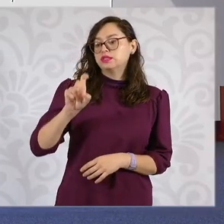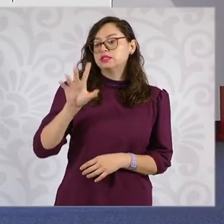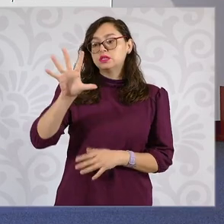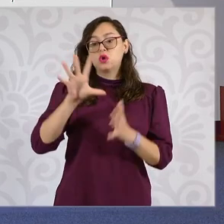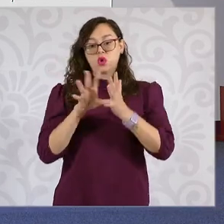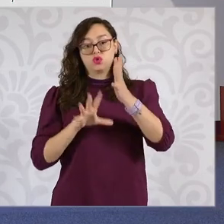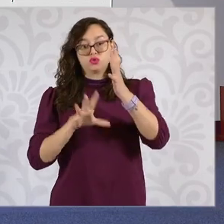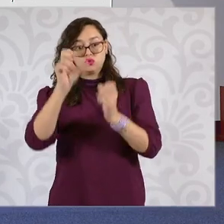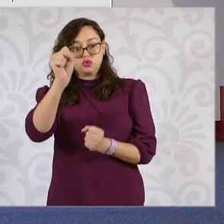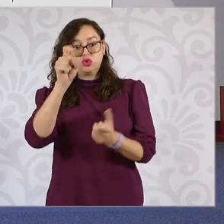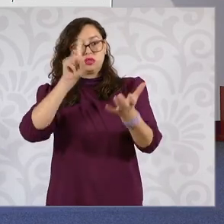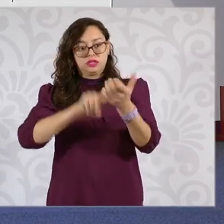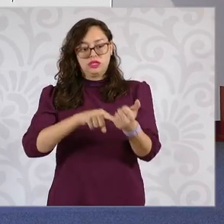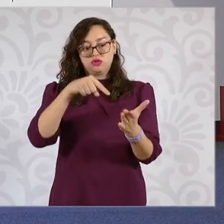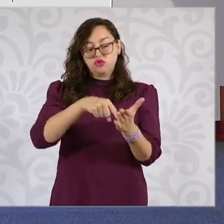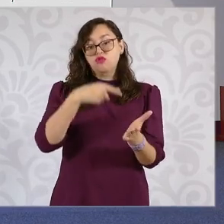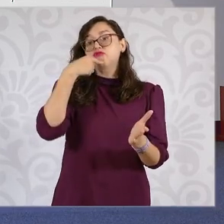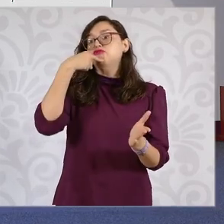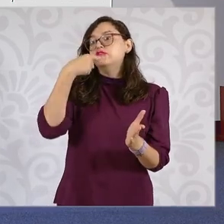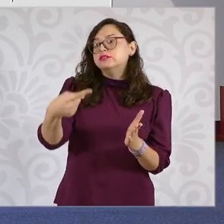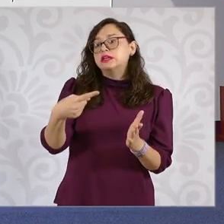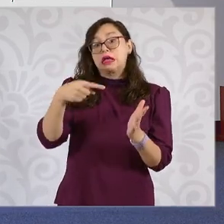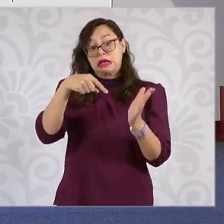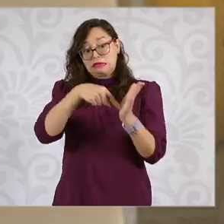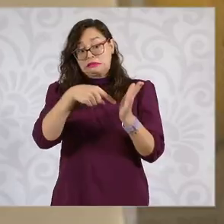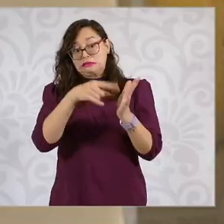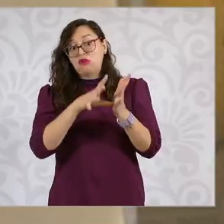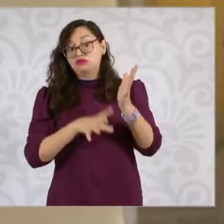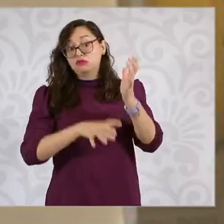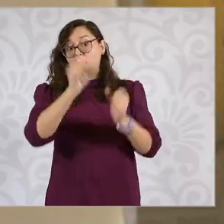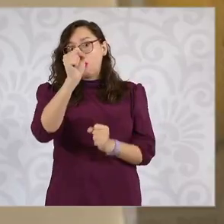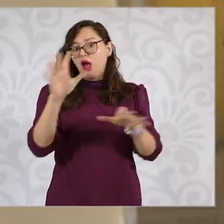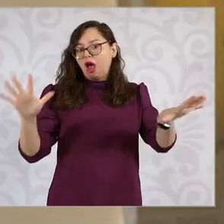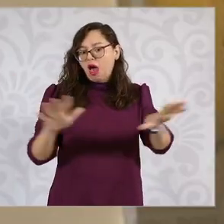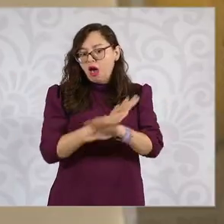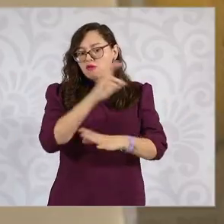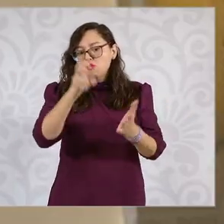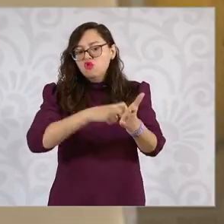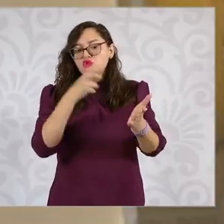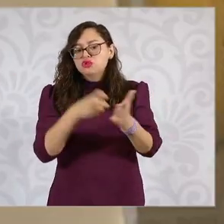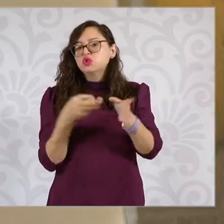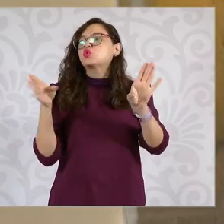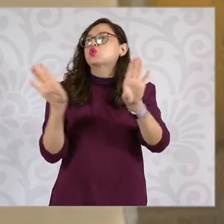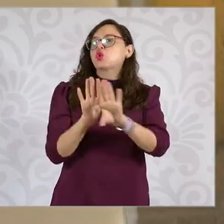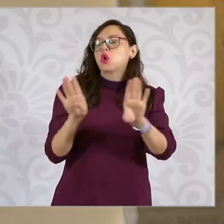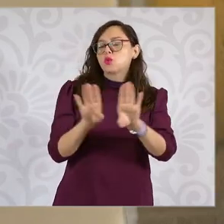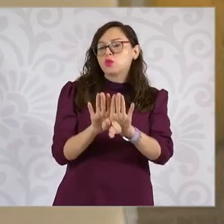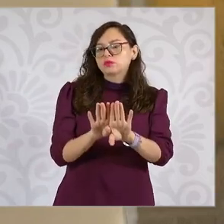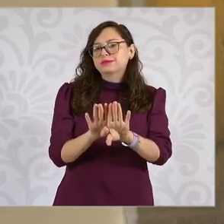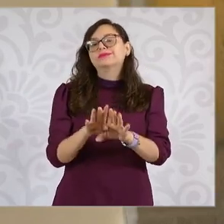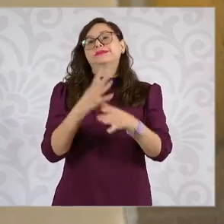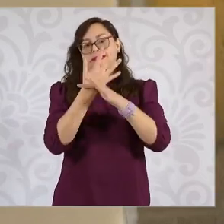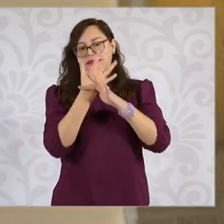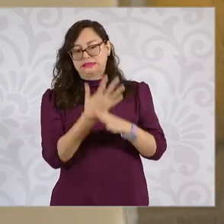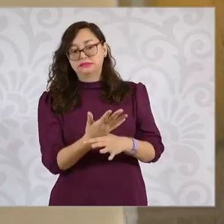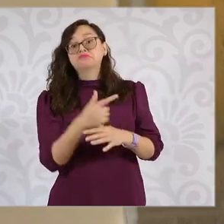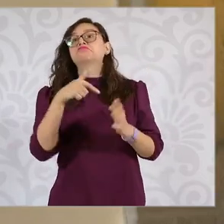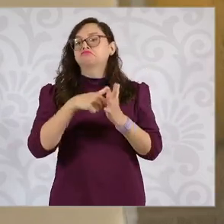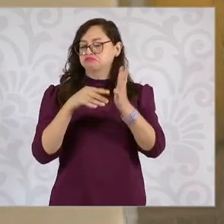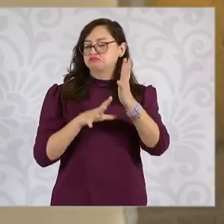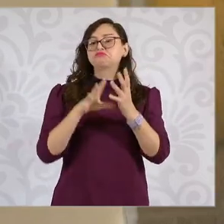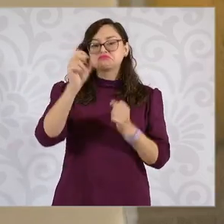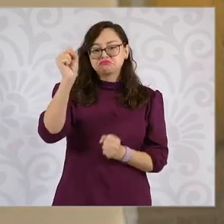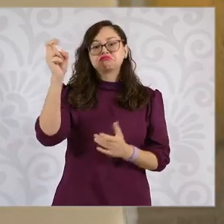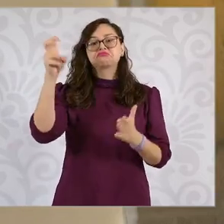para modificar la Constitución. La presente Constitución puede ser adicionada o reformada.